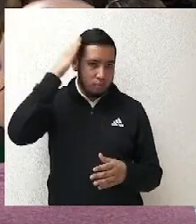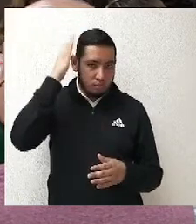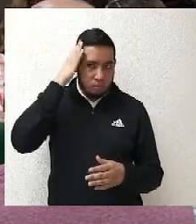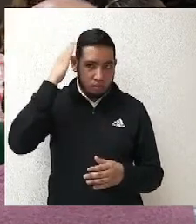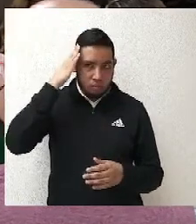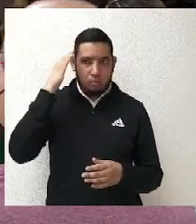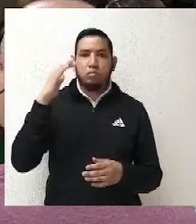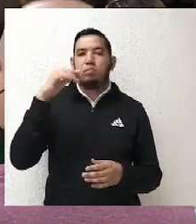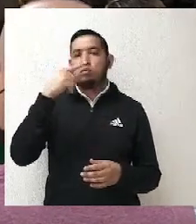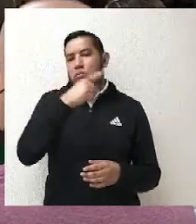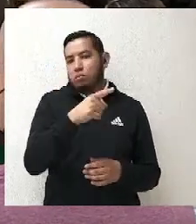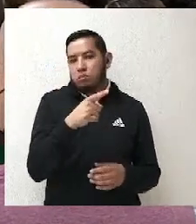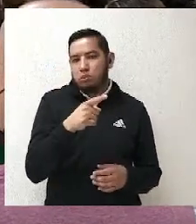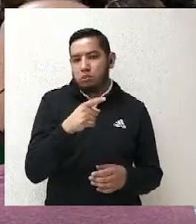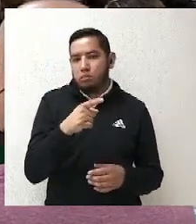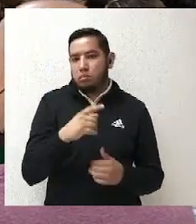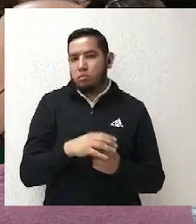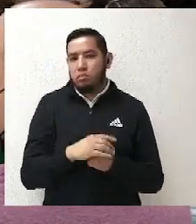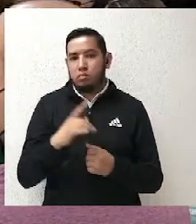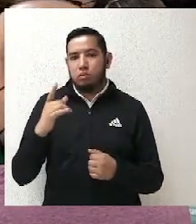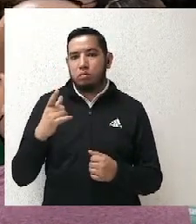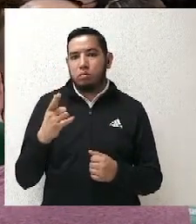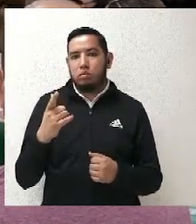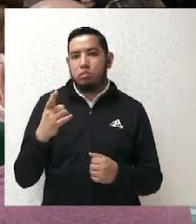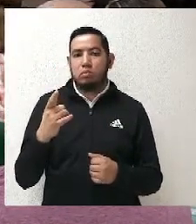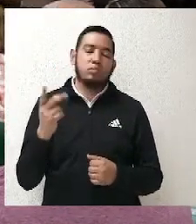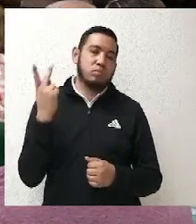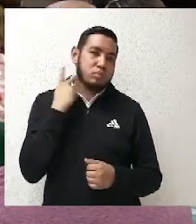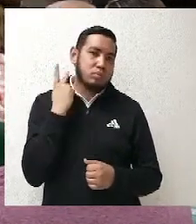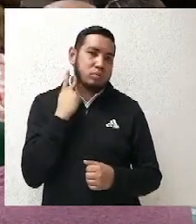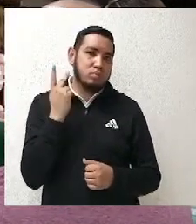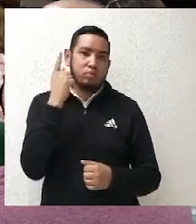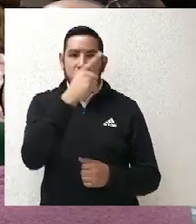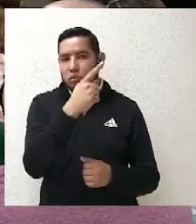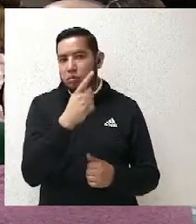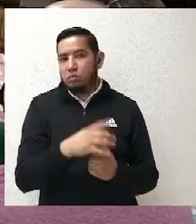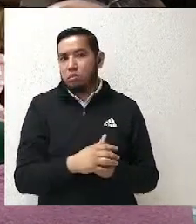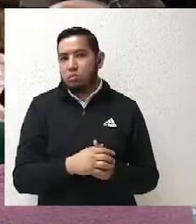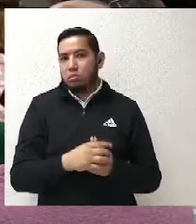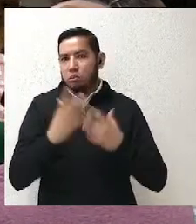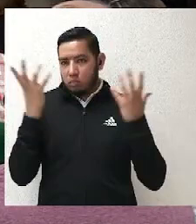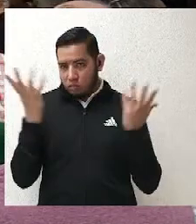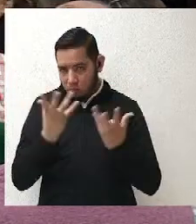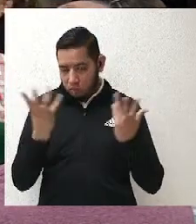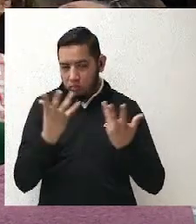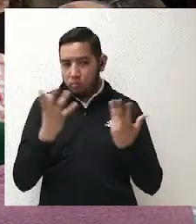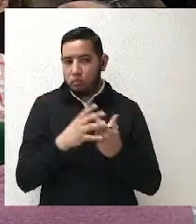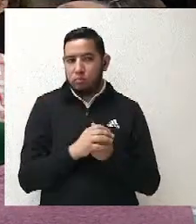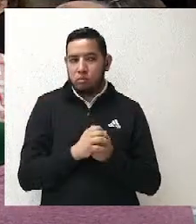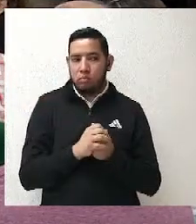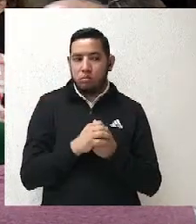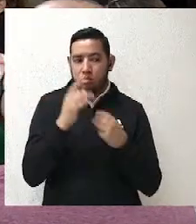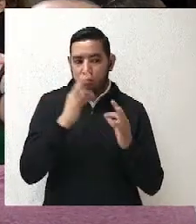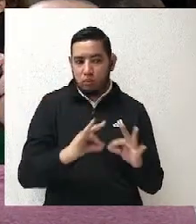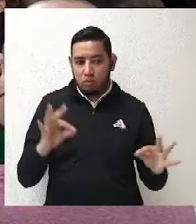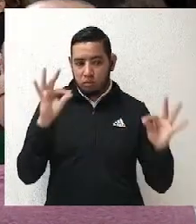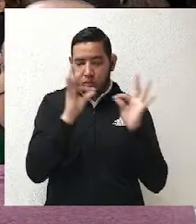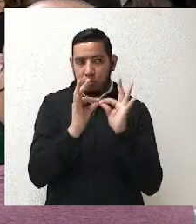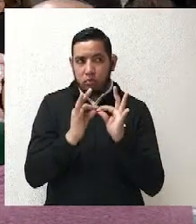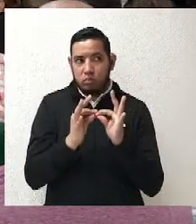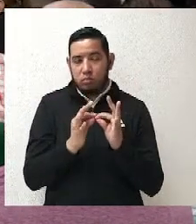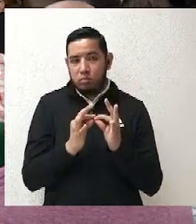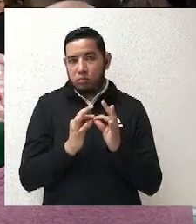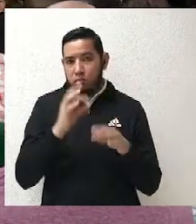cambiado el sentido de esta sentencia? ¿El hecho de haber pedido que esa convocatoria cumpliera más